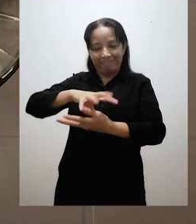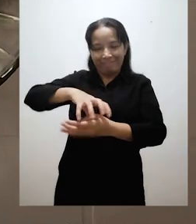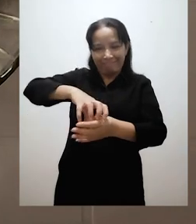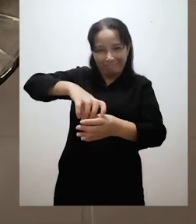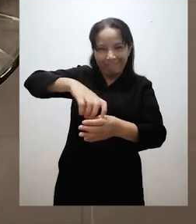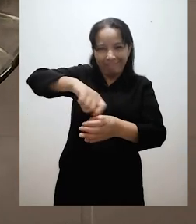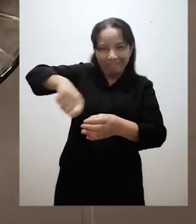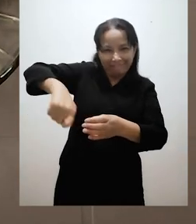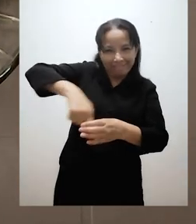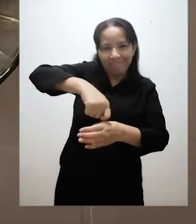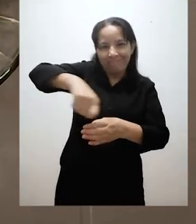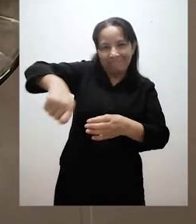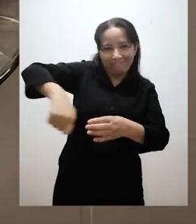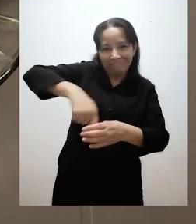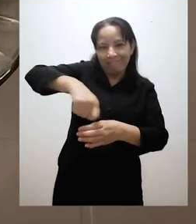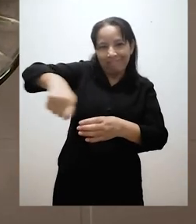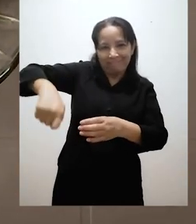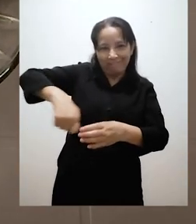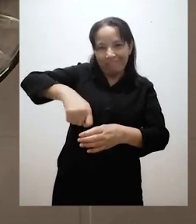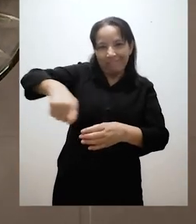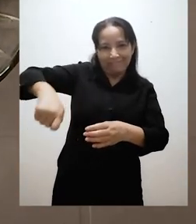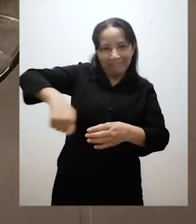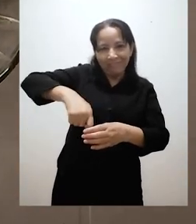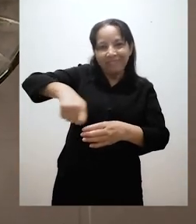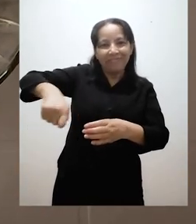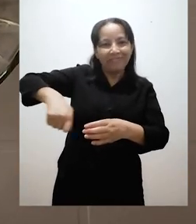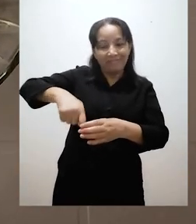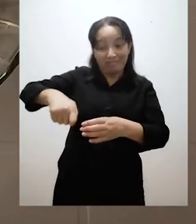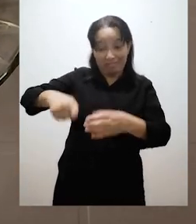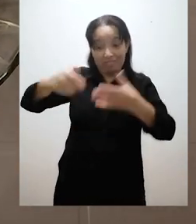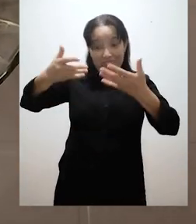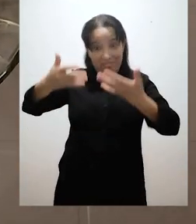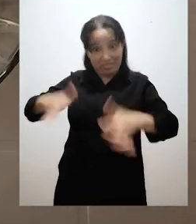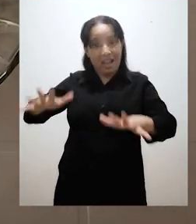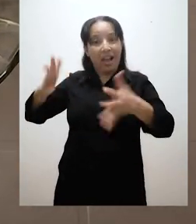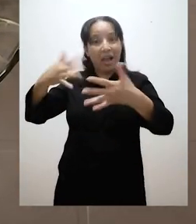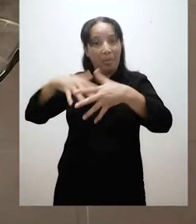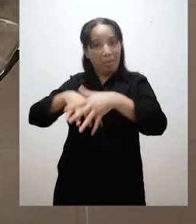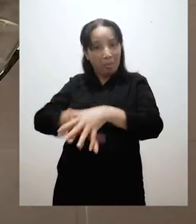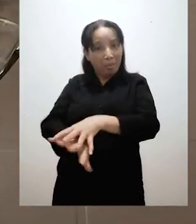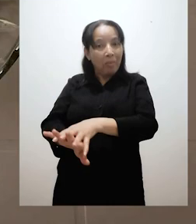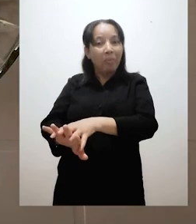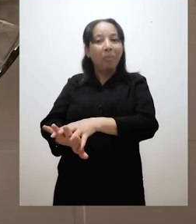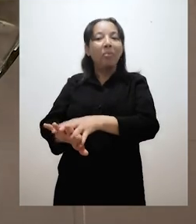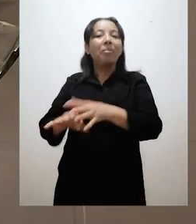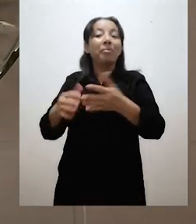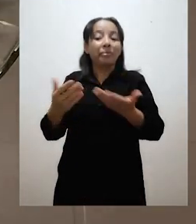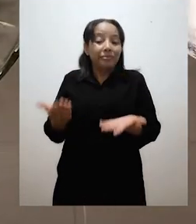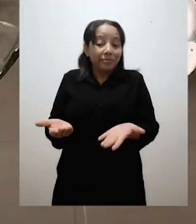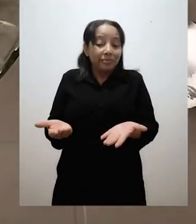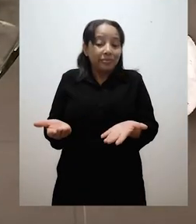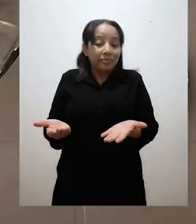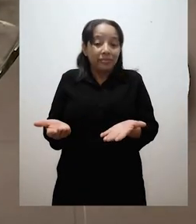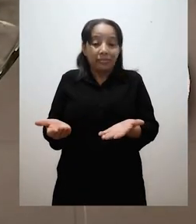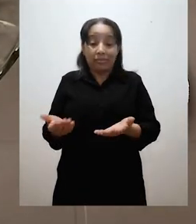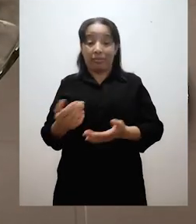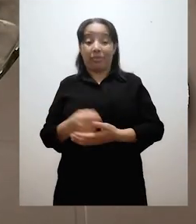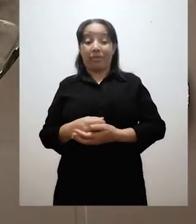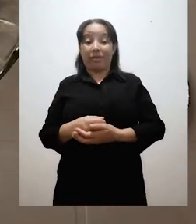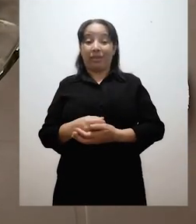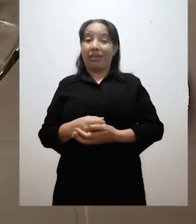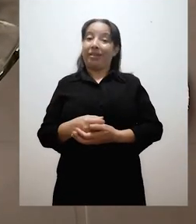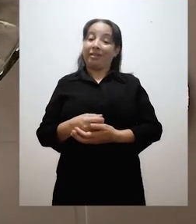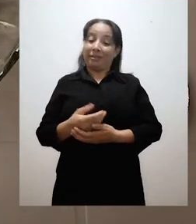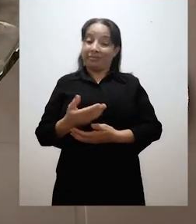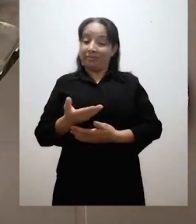Una vez mezclados, vamos a ir agregando de poco en poco el